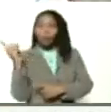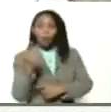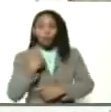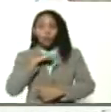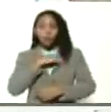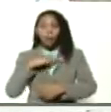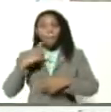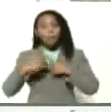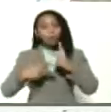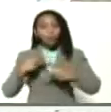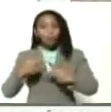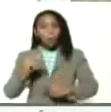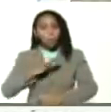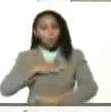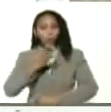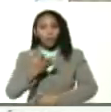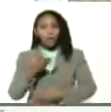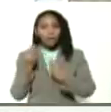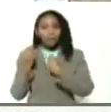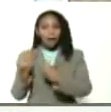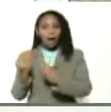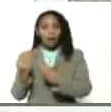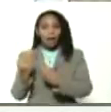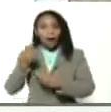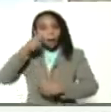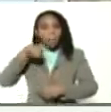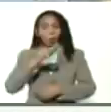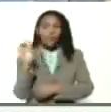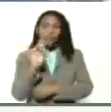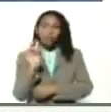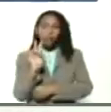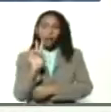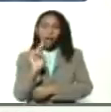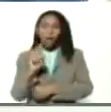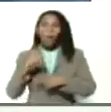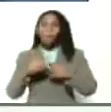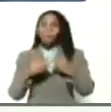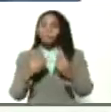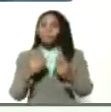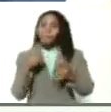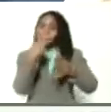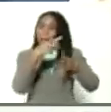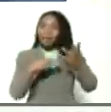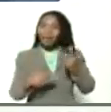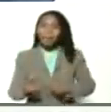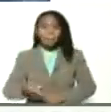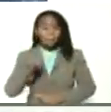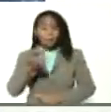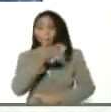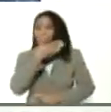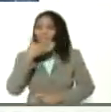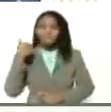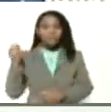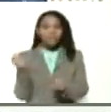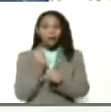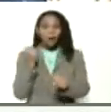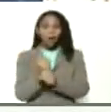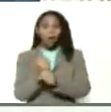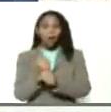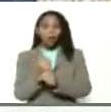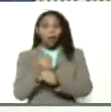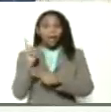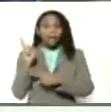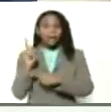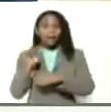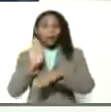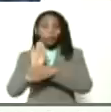procesos para poder garantizarle al pueblo venezolano un producto de primera calidad, un producto de